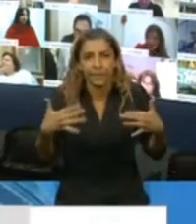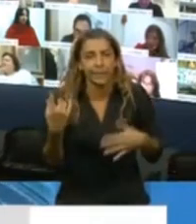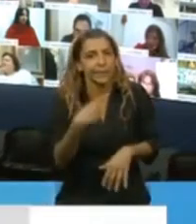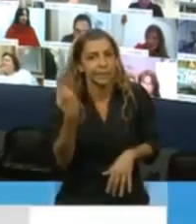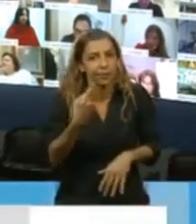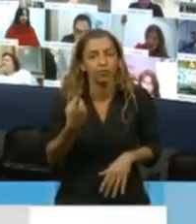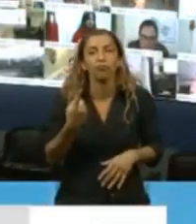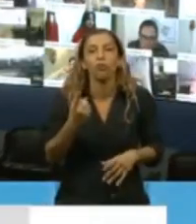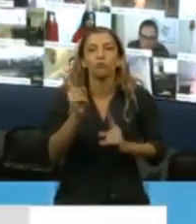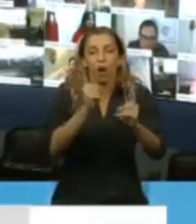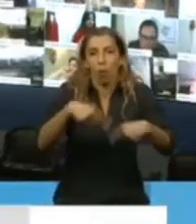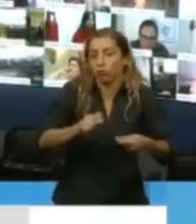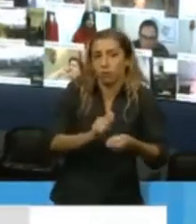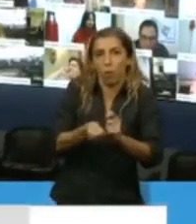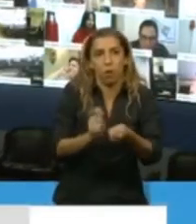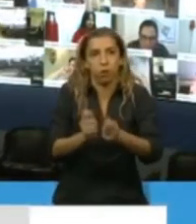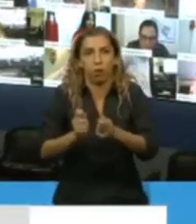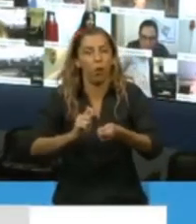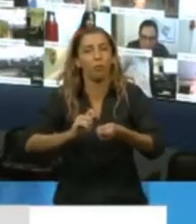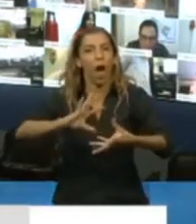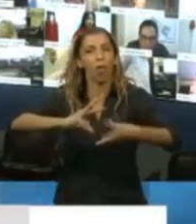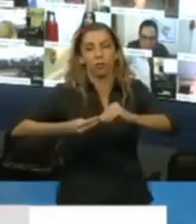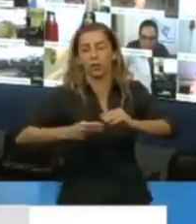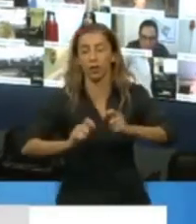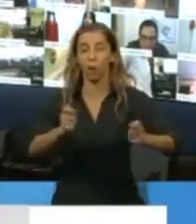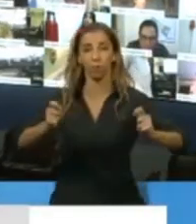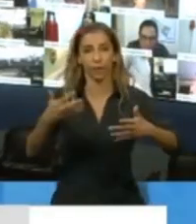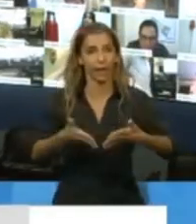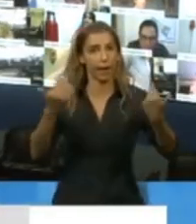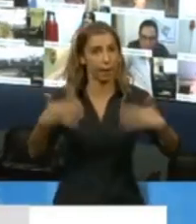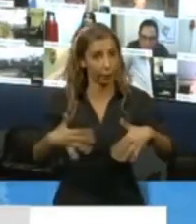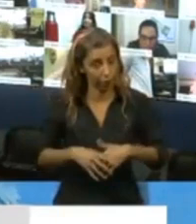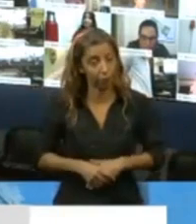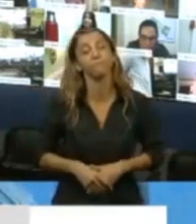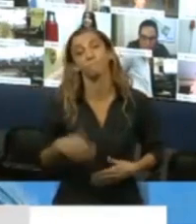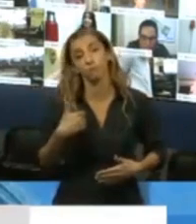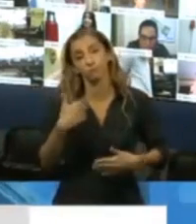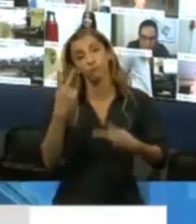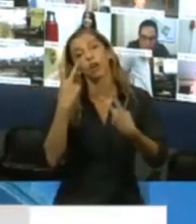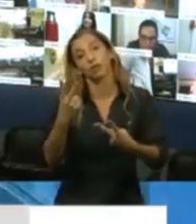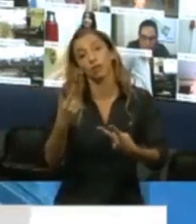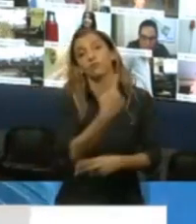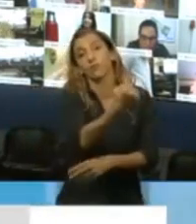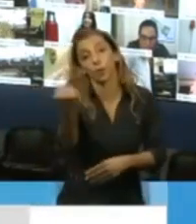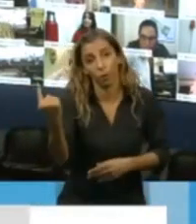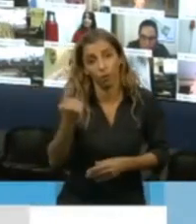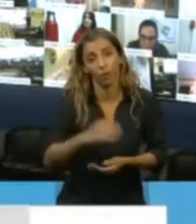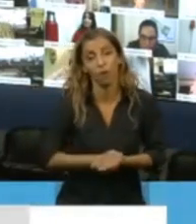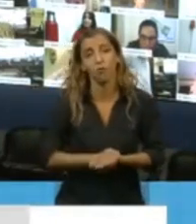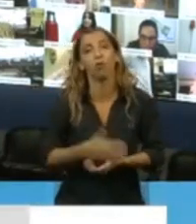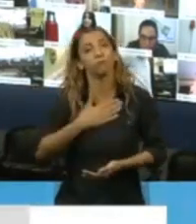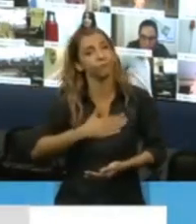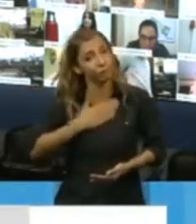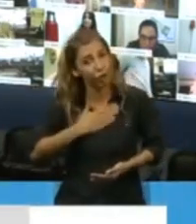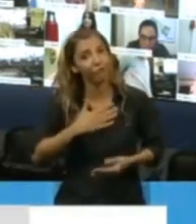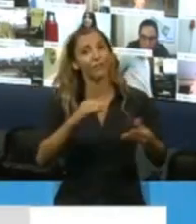muchas medidas. Por eso celebro que mi Cámara de Diputados, que mis colegas, y entre todos estemos a la altura de las